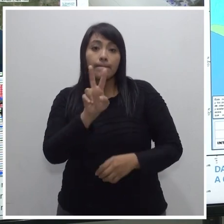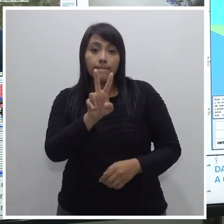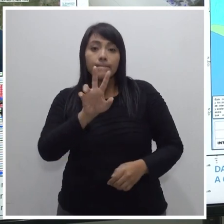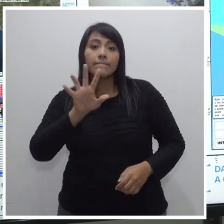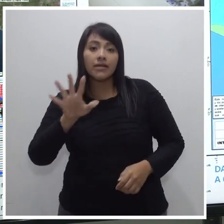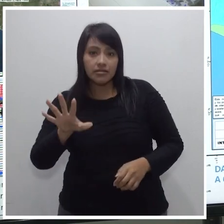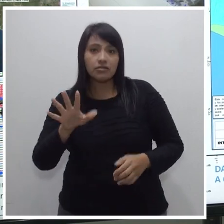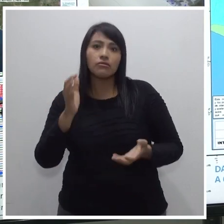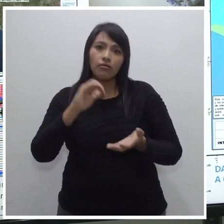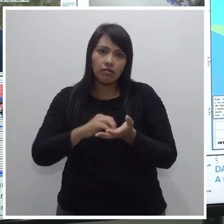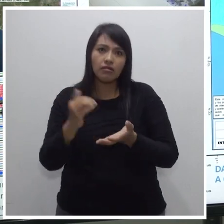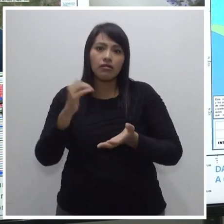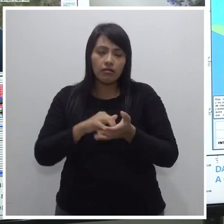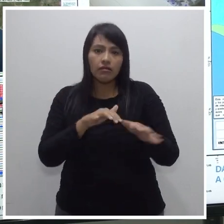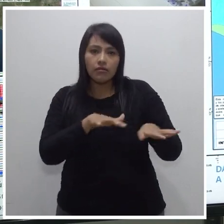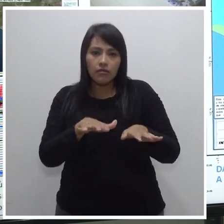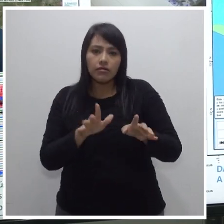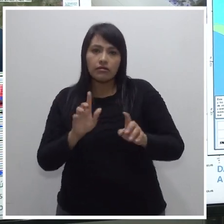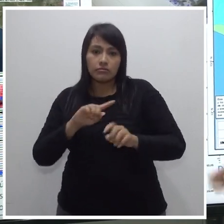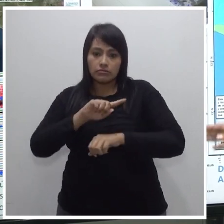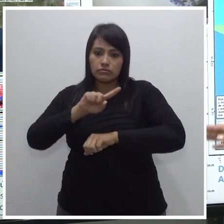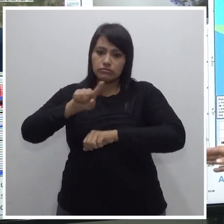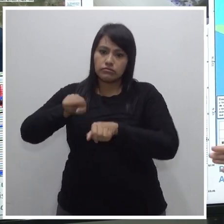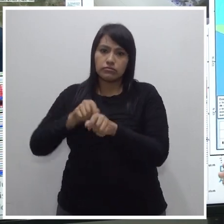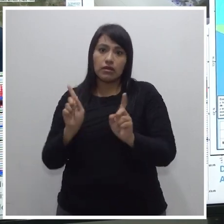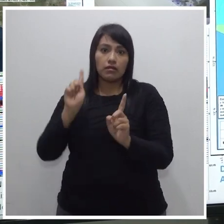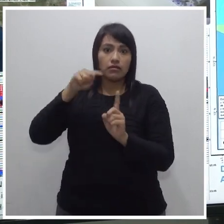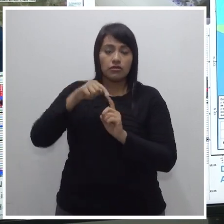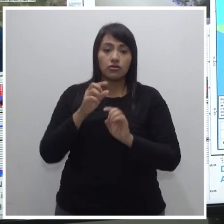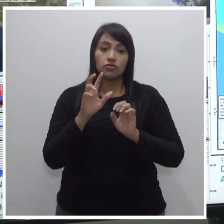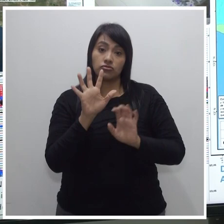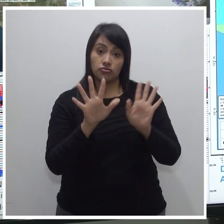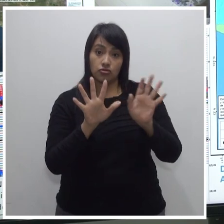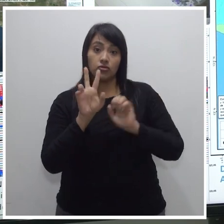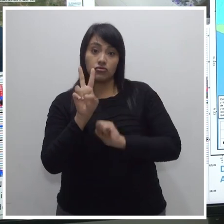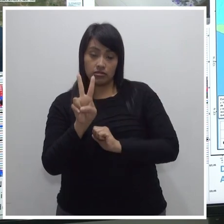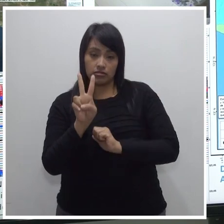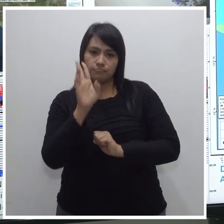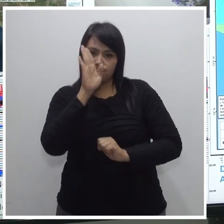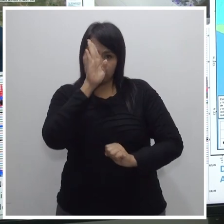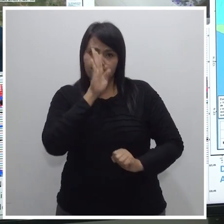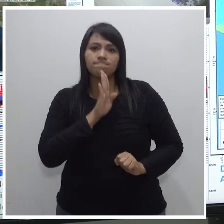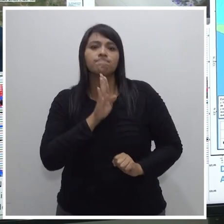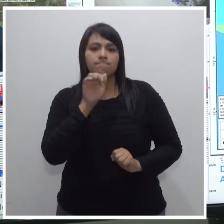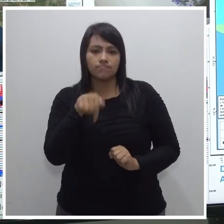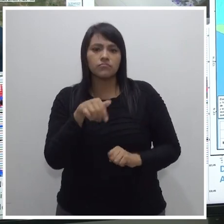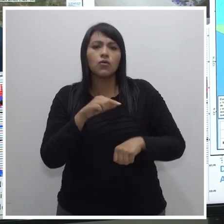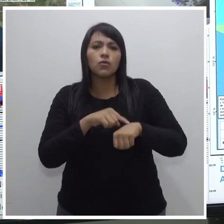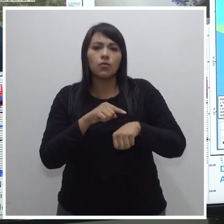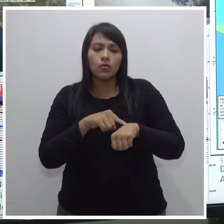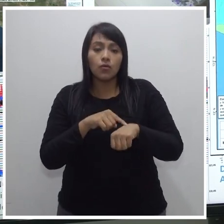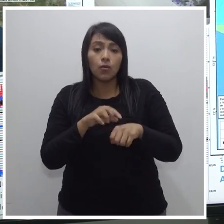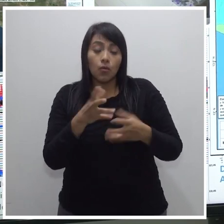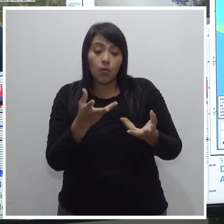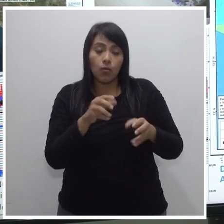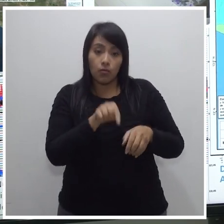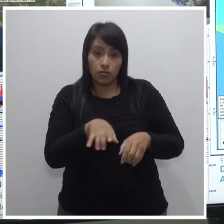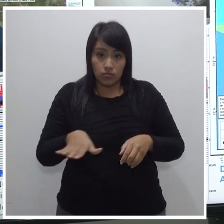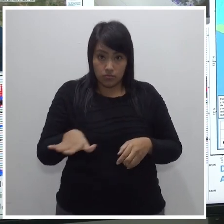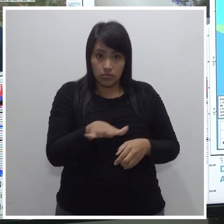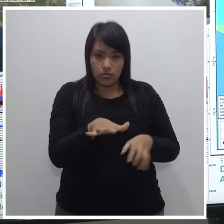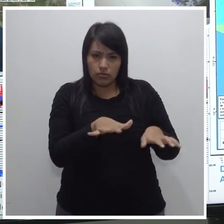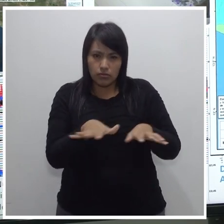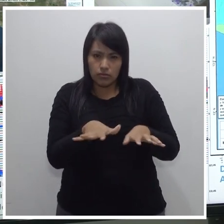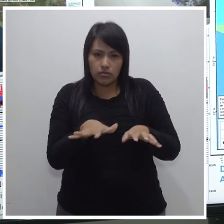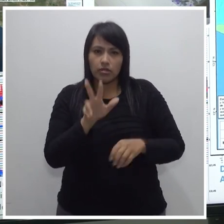hasta las 12 del mediodía con 10 minutos entre las magnitudes de 3.4 y 4.9